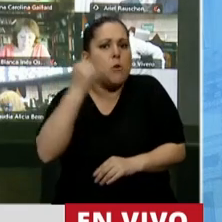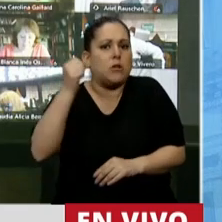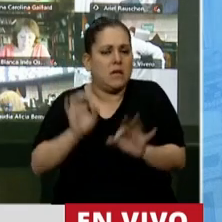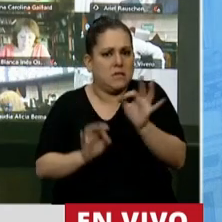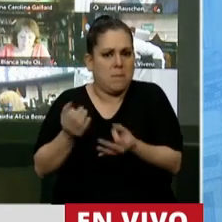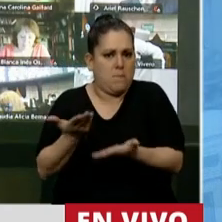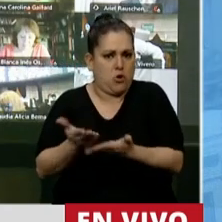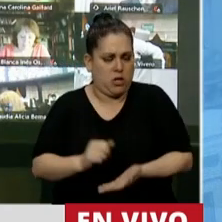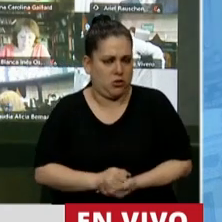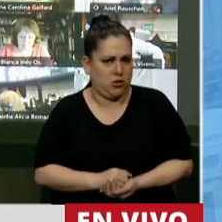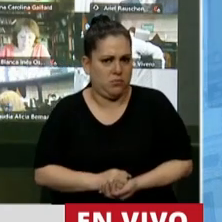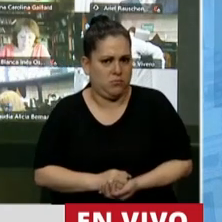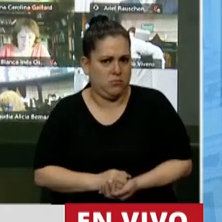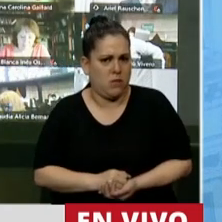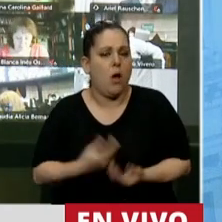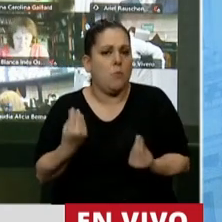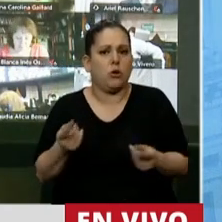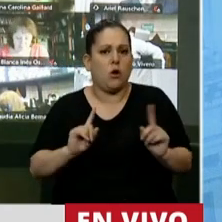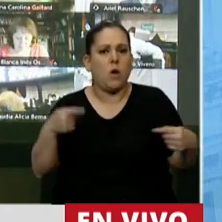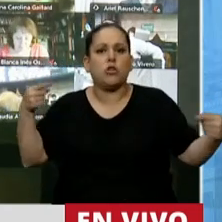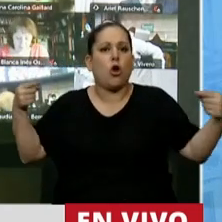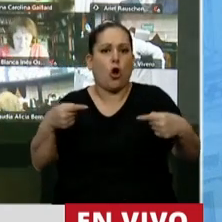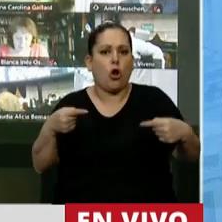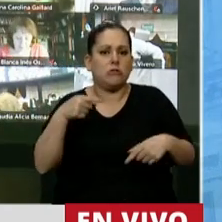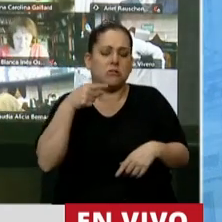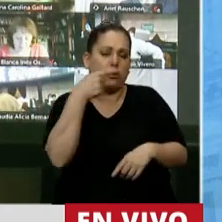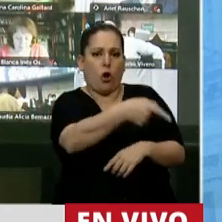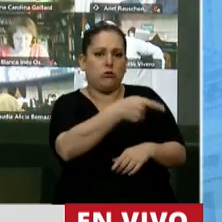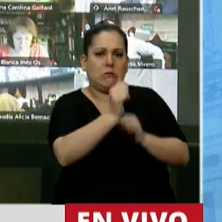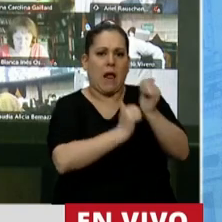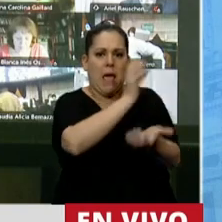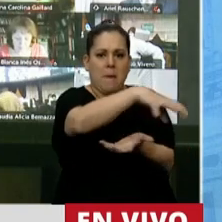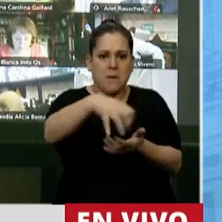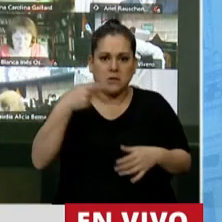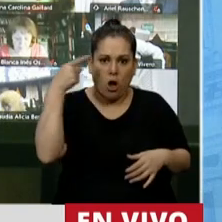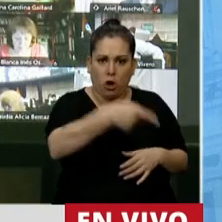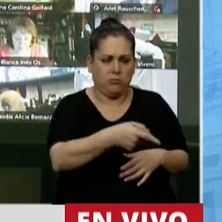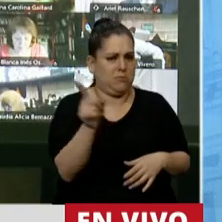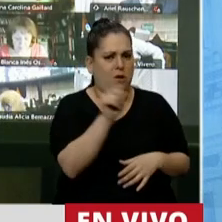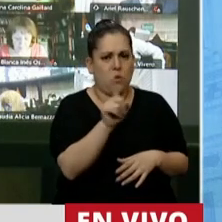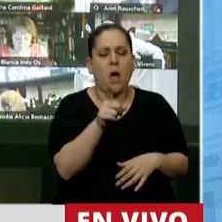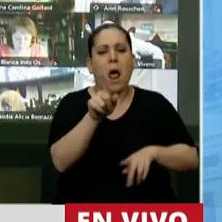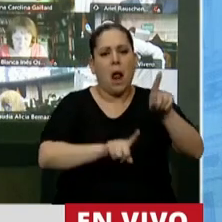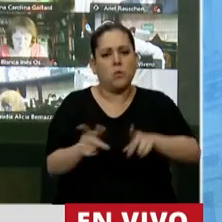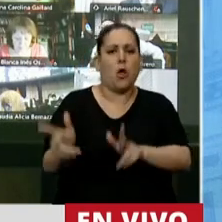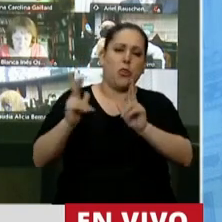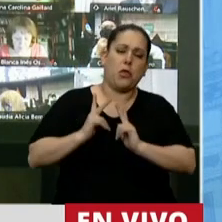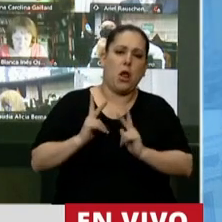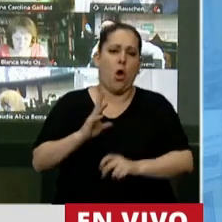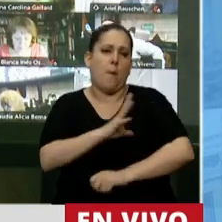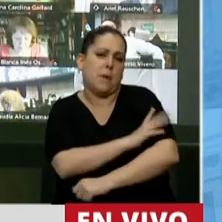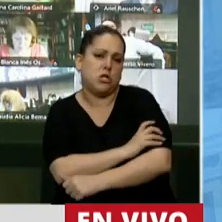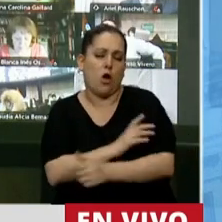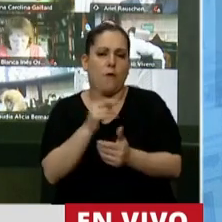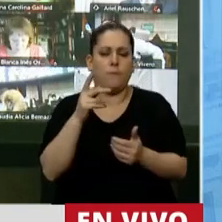que medular lo que estamos haciendo. Porque no es antiempresa, Presidente. Un diputado preopinante habló de presión fiscal, esfuerzo fiscal,